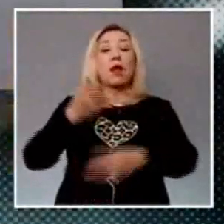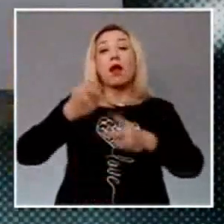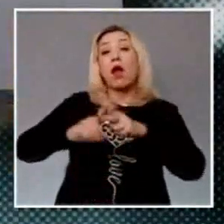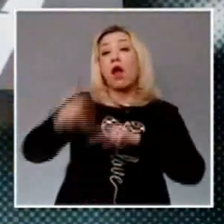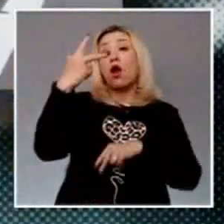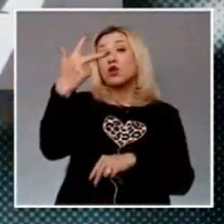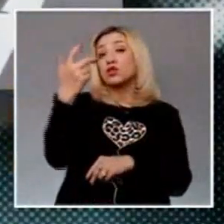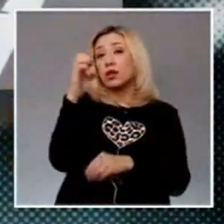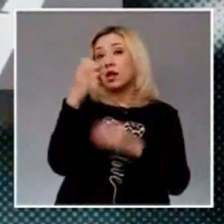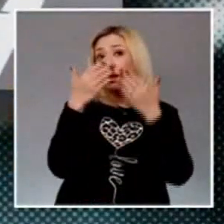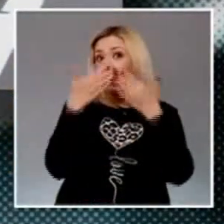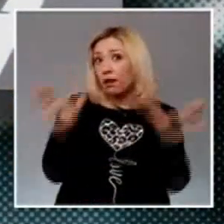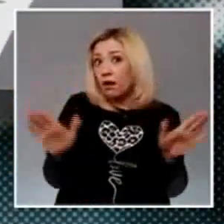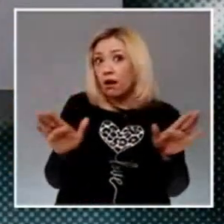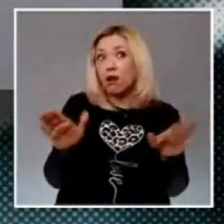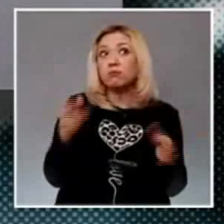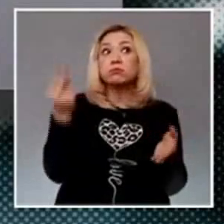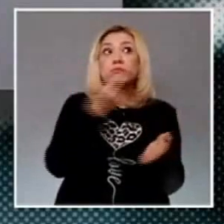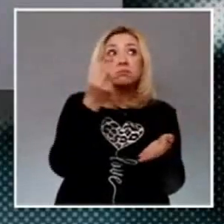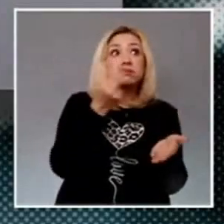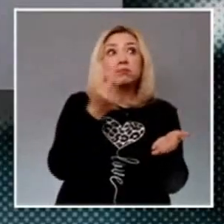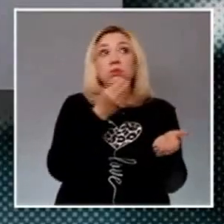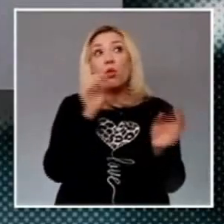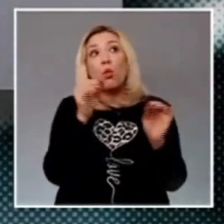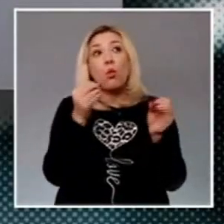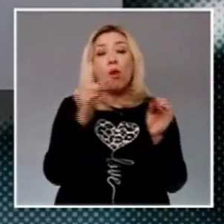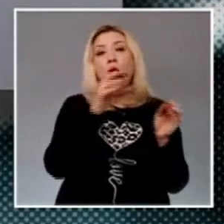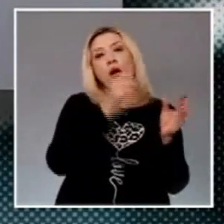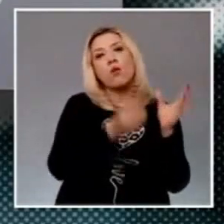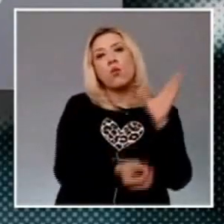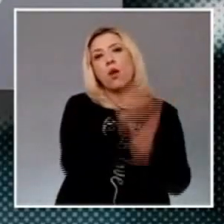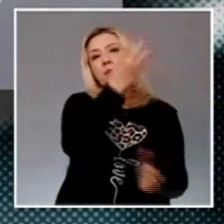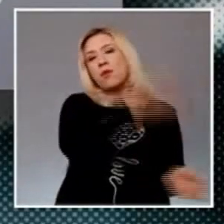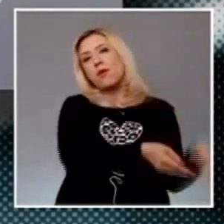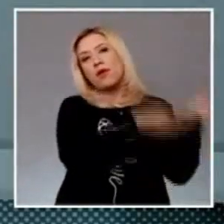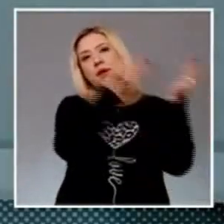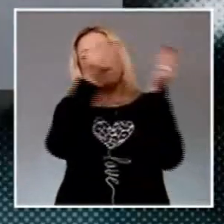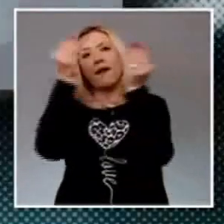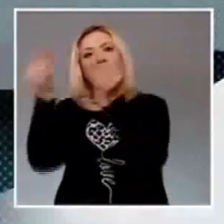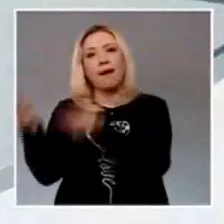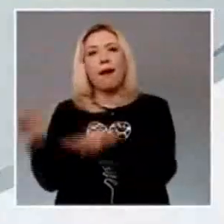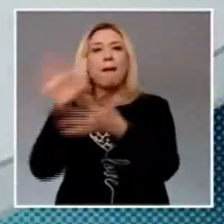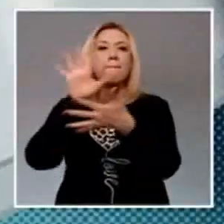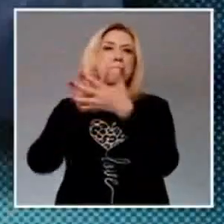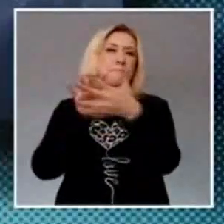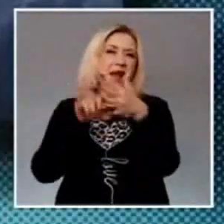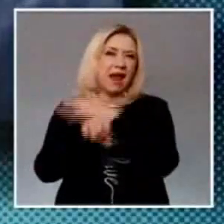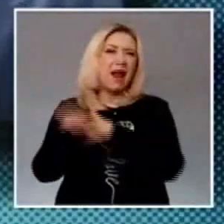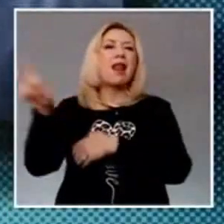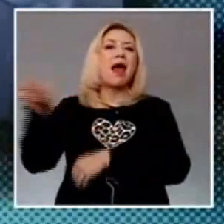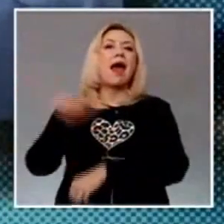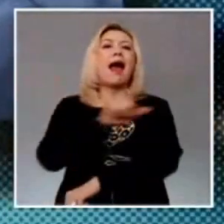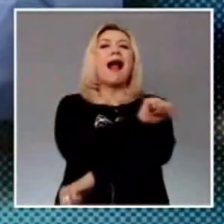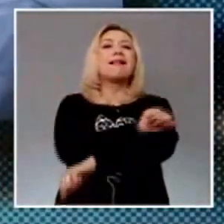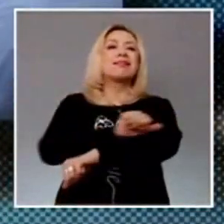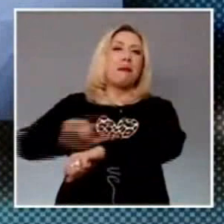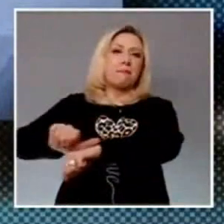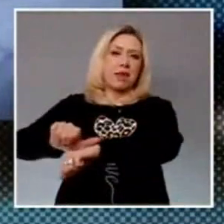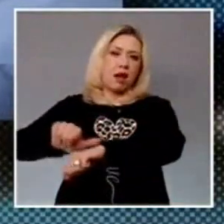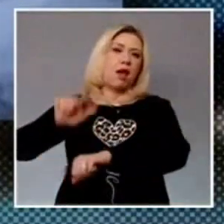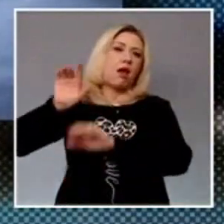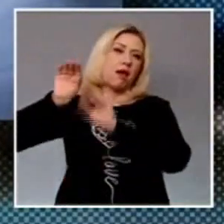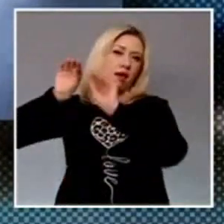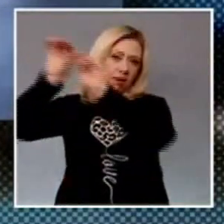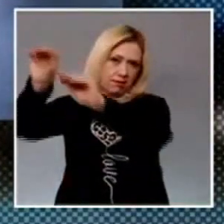asuntos pendientes pasarán al nuevo Juzgado de Primera Instancia de lo Penal en Altamira. Esta semana se lleva a